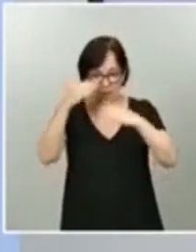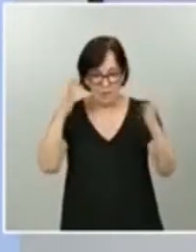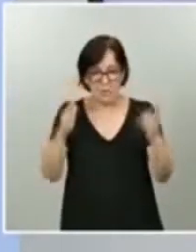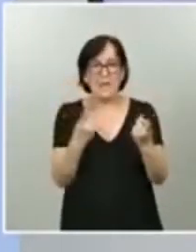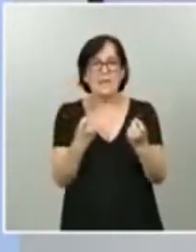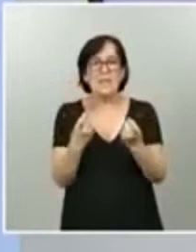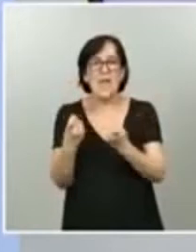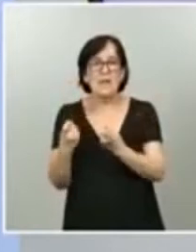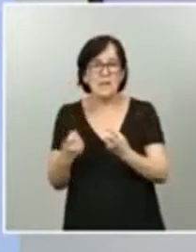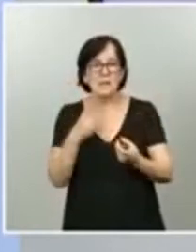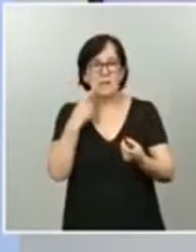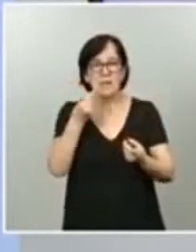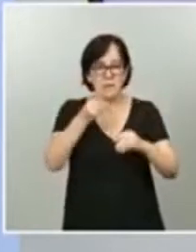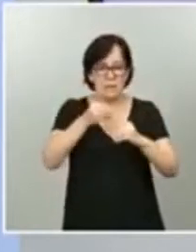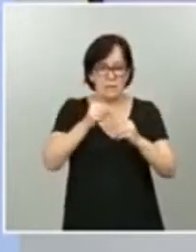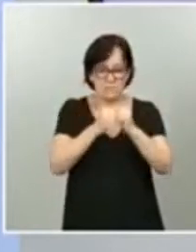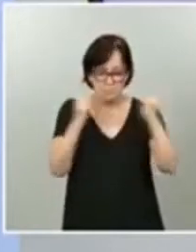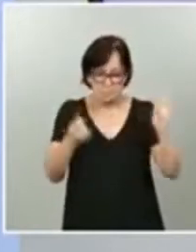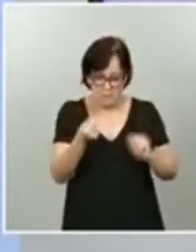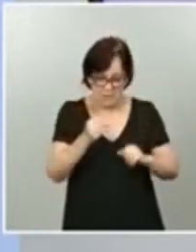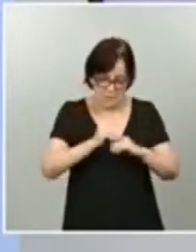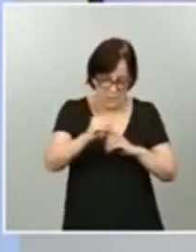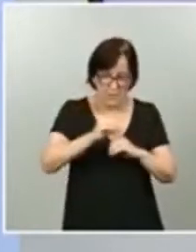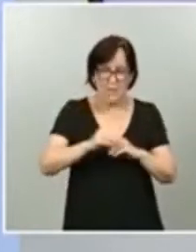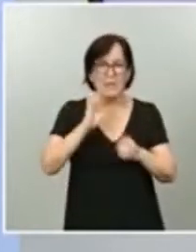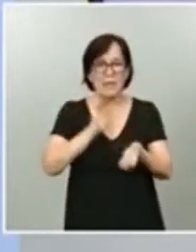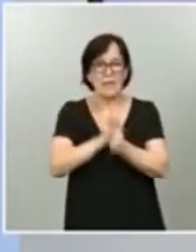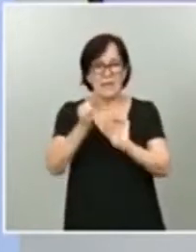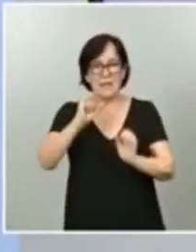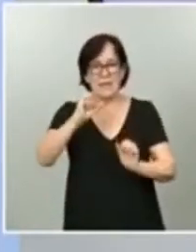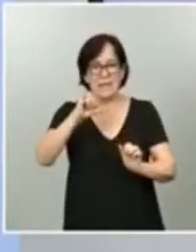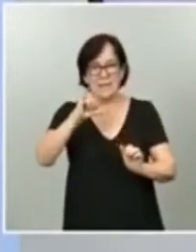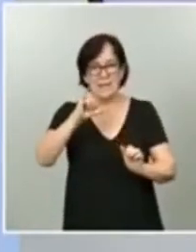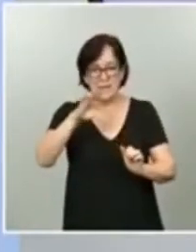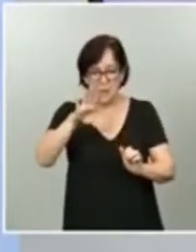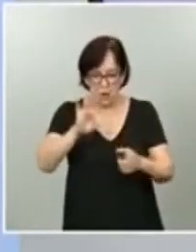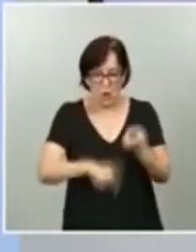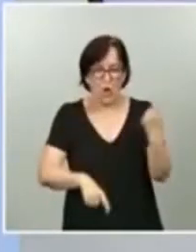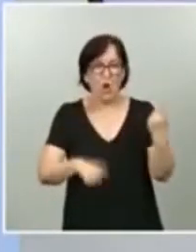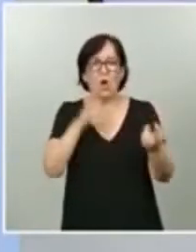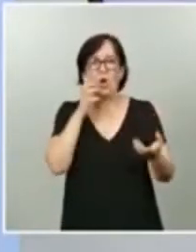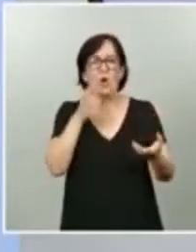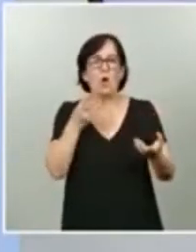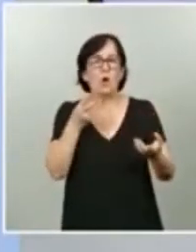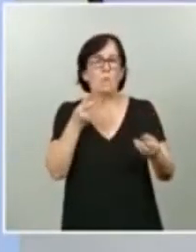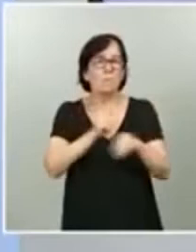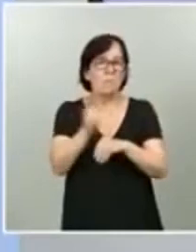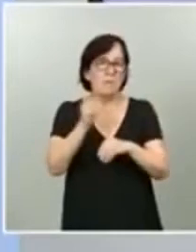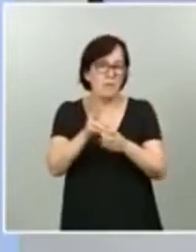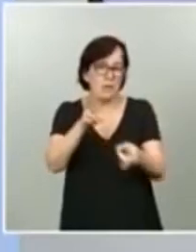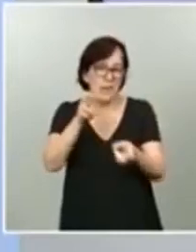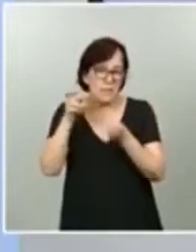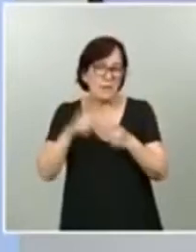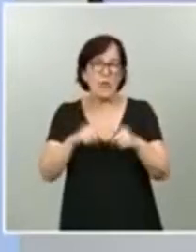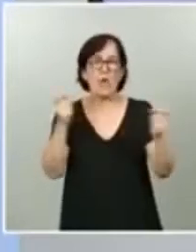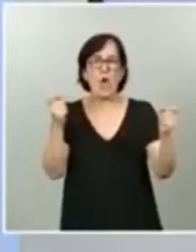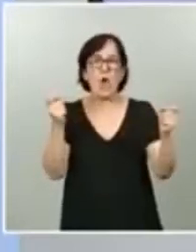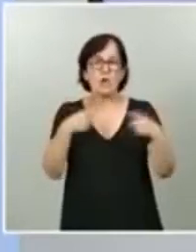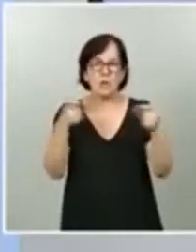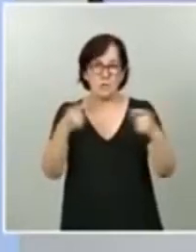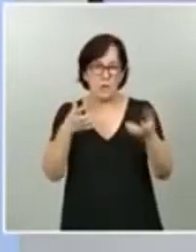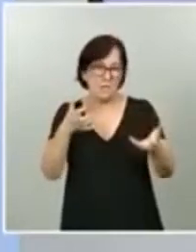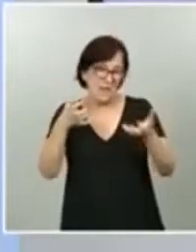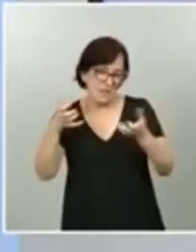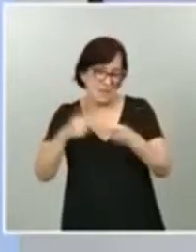de liquidez bien a través de crédito psico, bien a través de algunos beneficios tributarios o de seguridad social, en definitiva, como